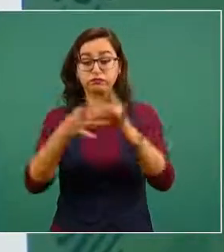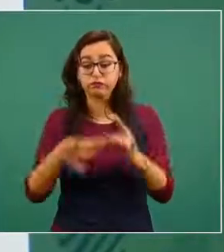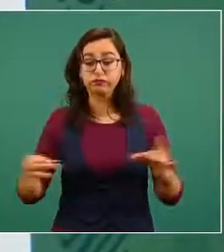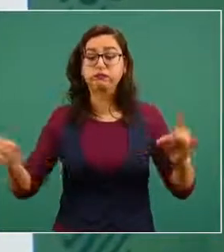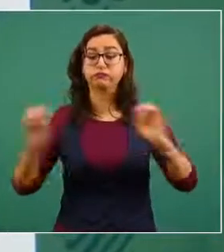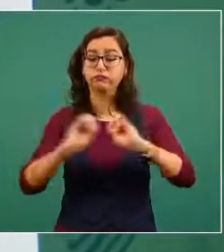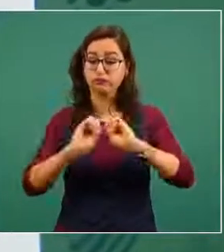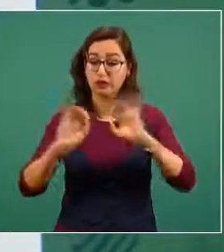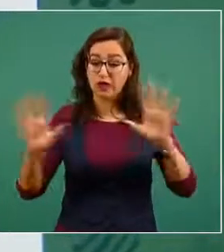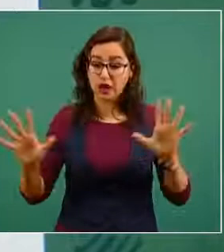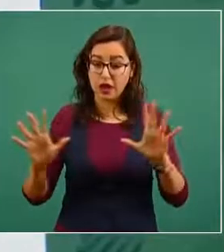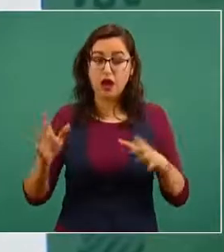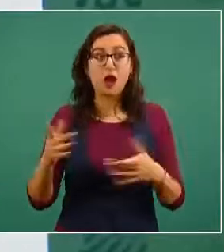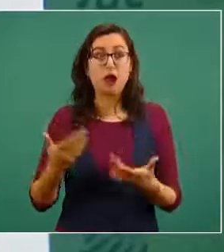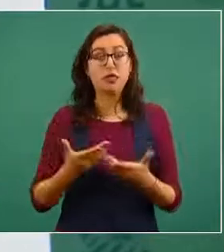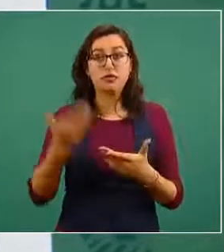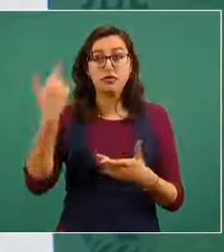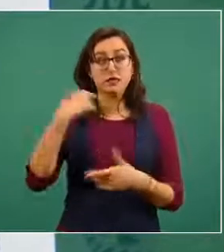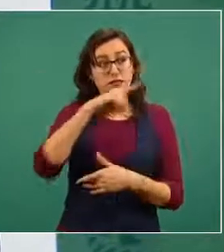Cienfuegos,